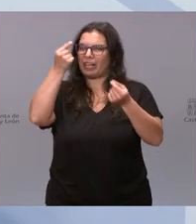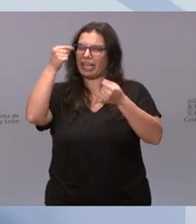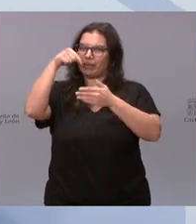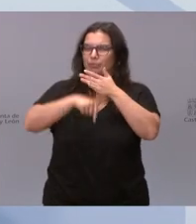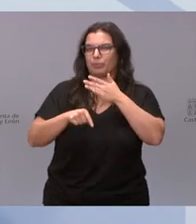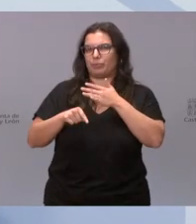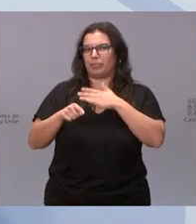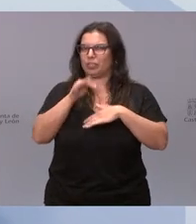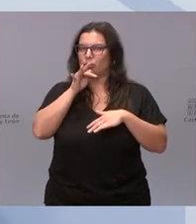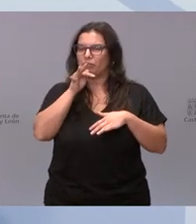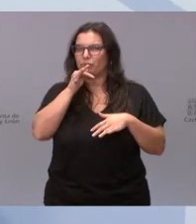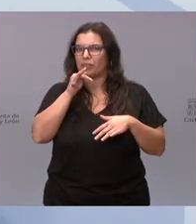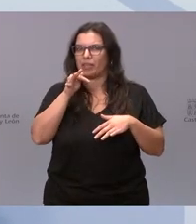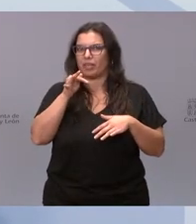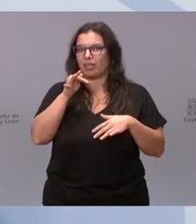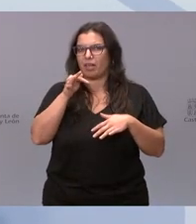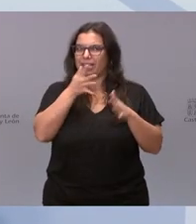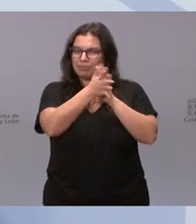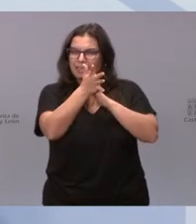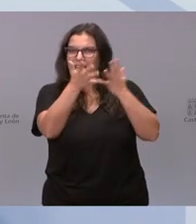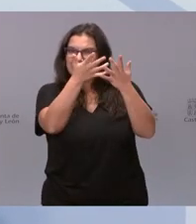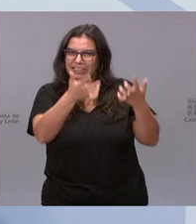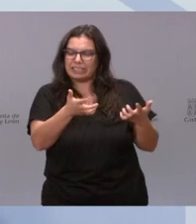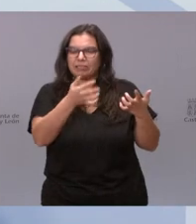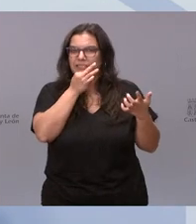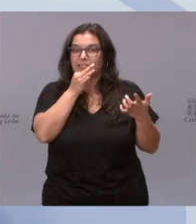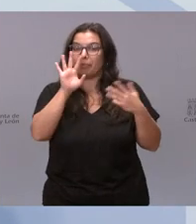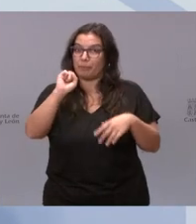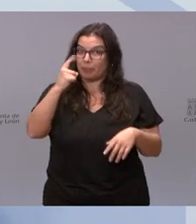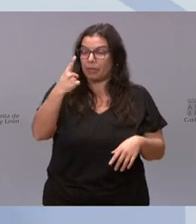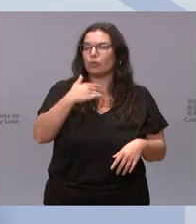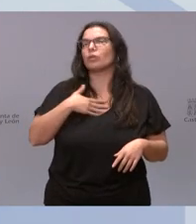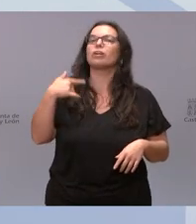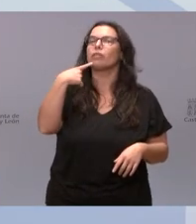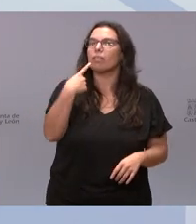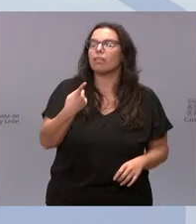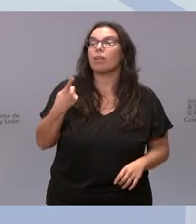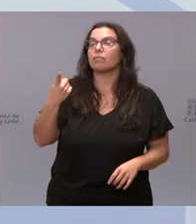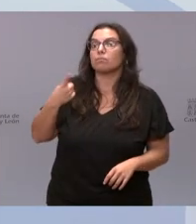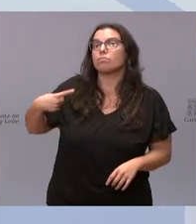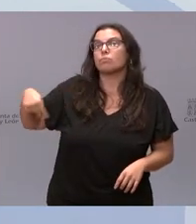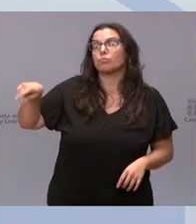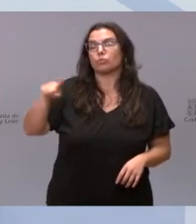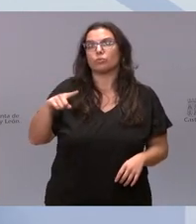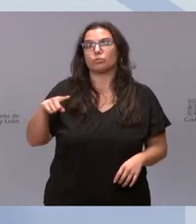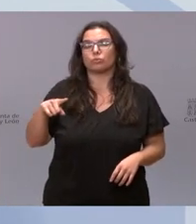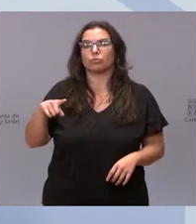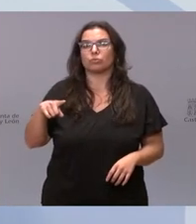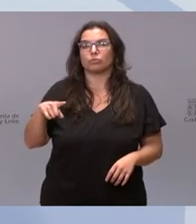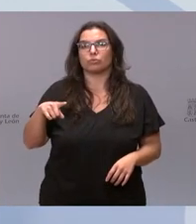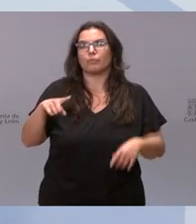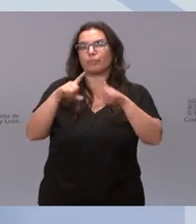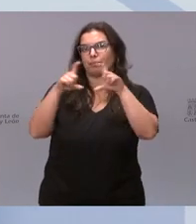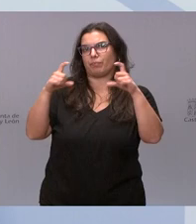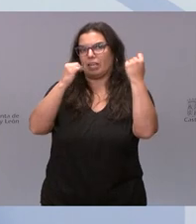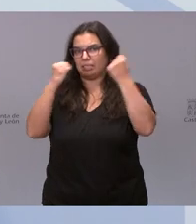con la explicación de este decreto ley, quiero deciros a vosotras, entidades